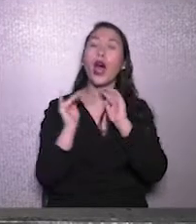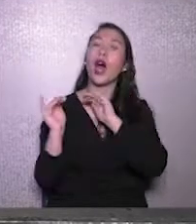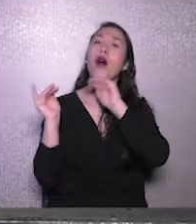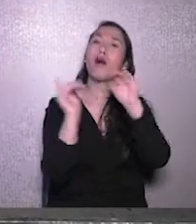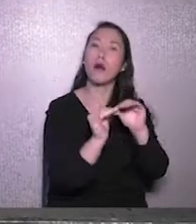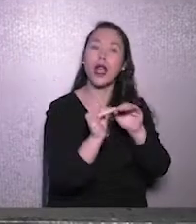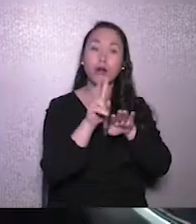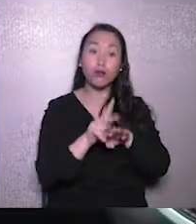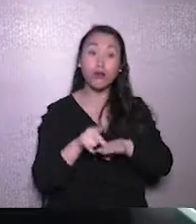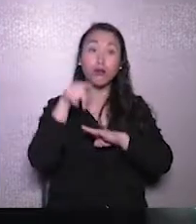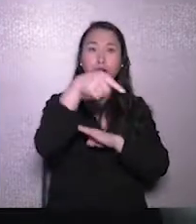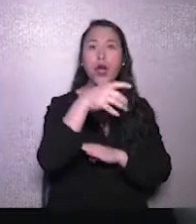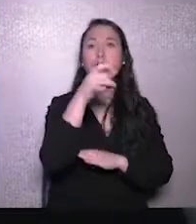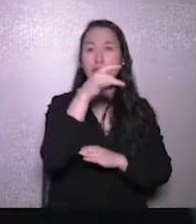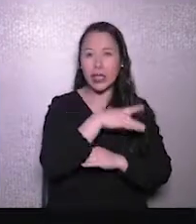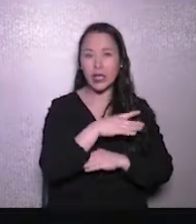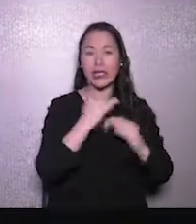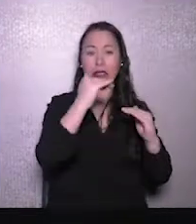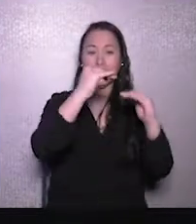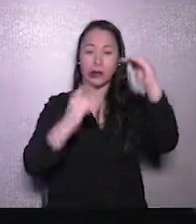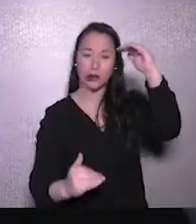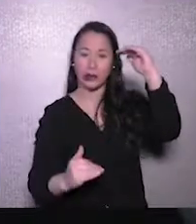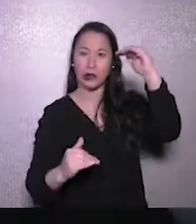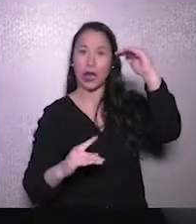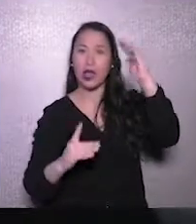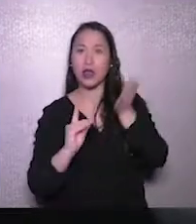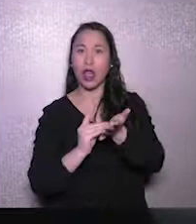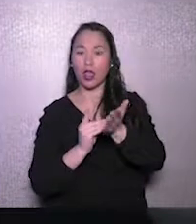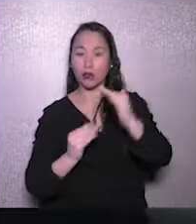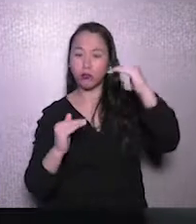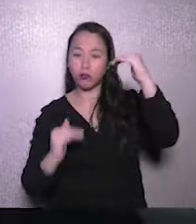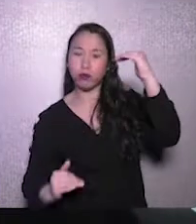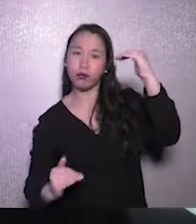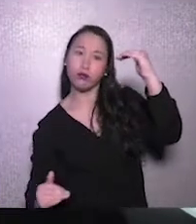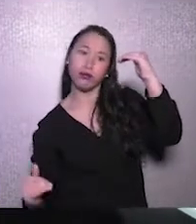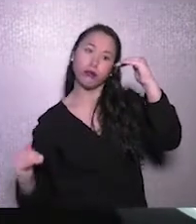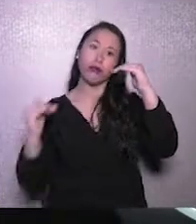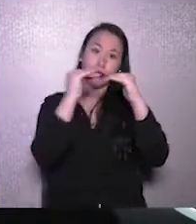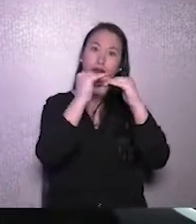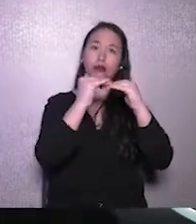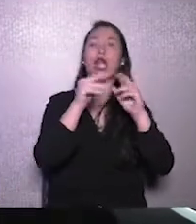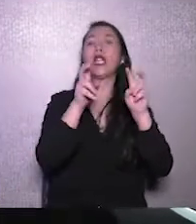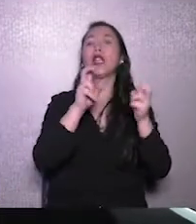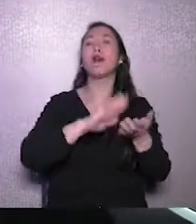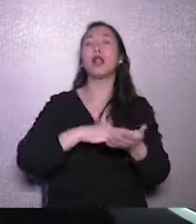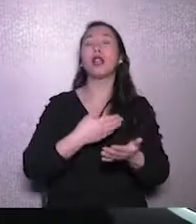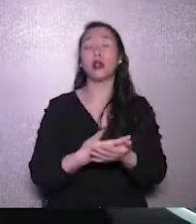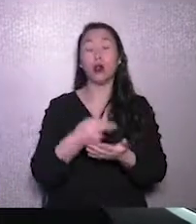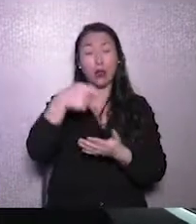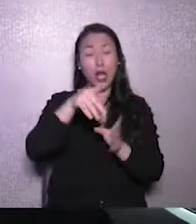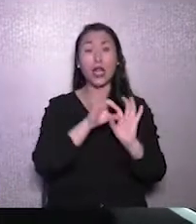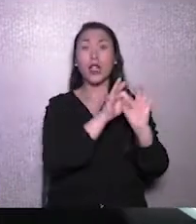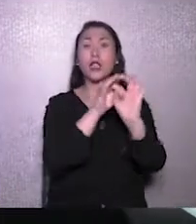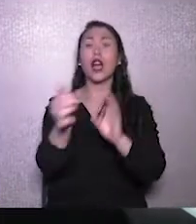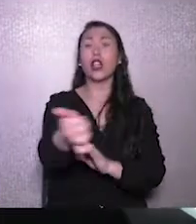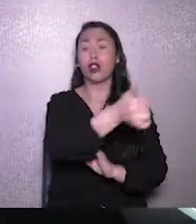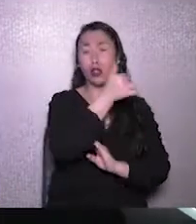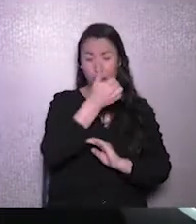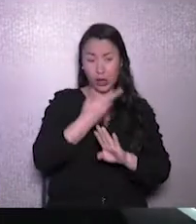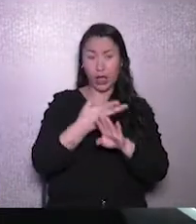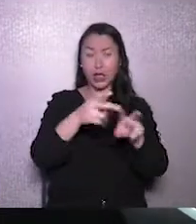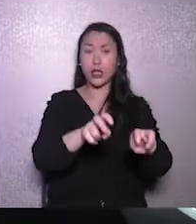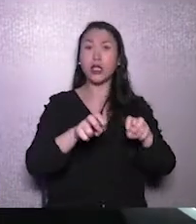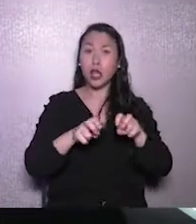el salto que Chile tiene que dar en la brecha digital en el mundo de la salud. Quiero con esto agradecerles a todos que estén hoy día presentes y dejarlos ya